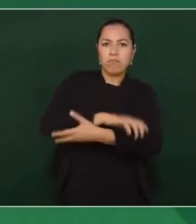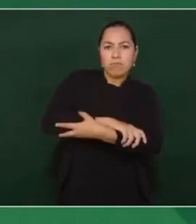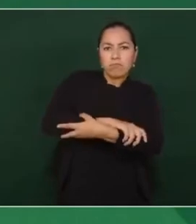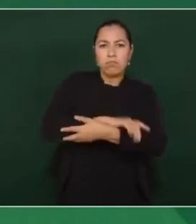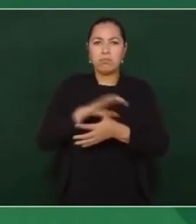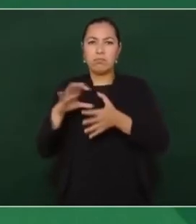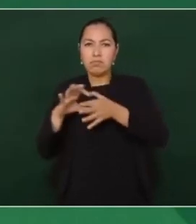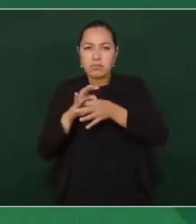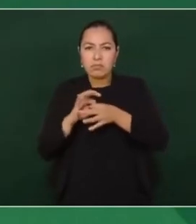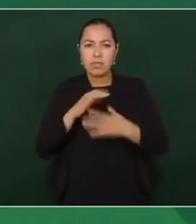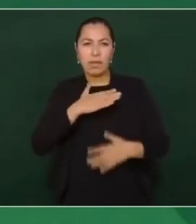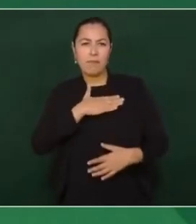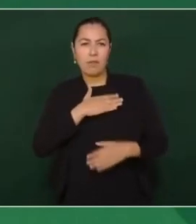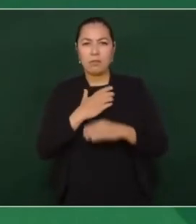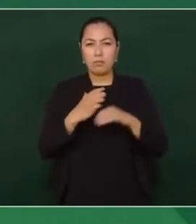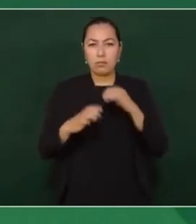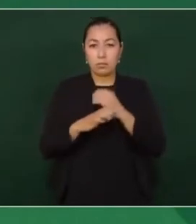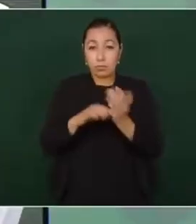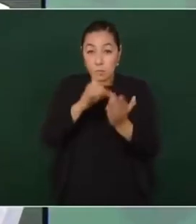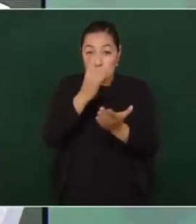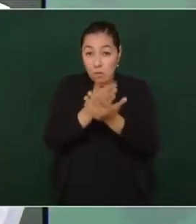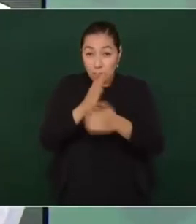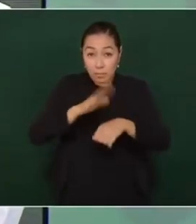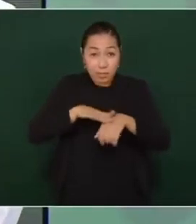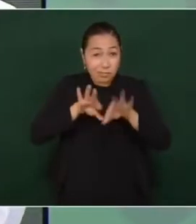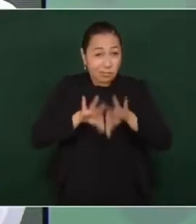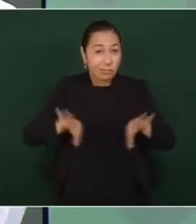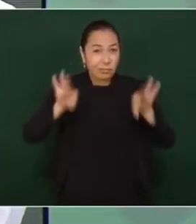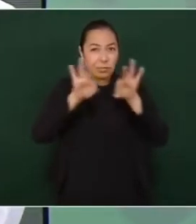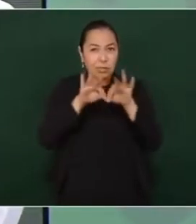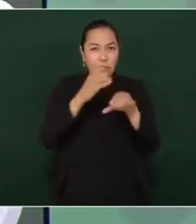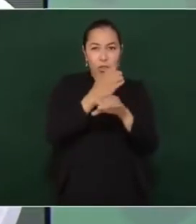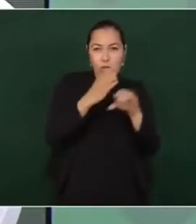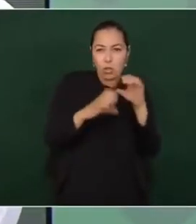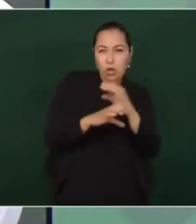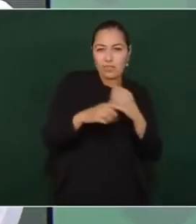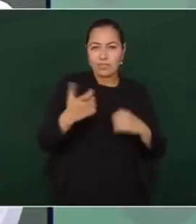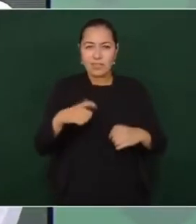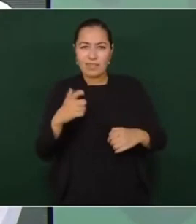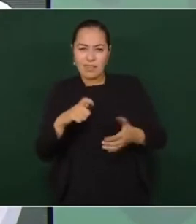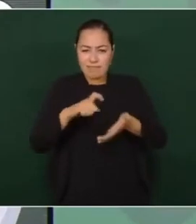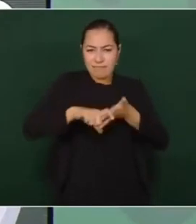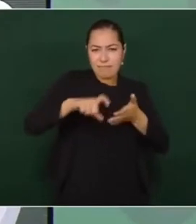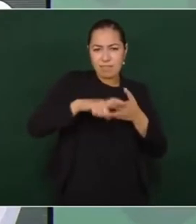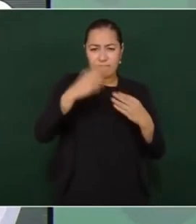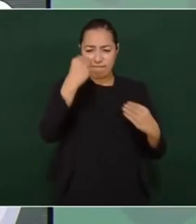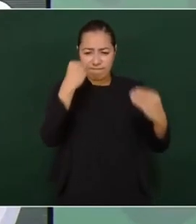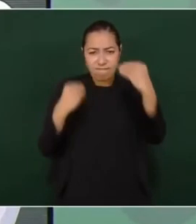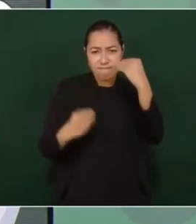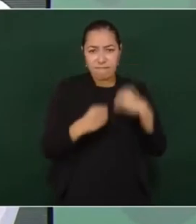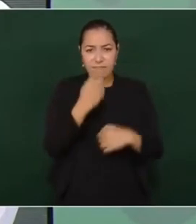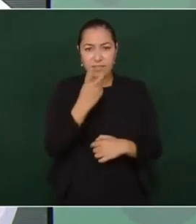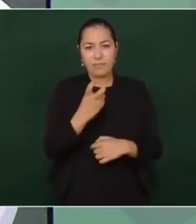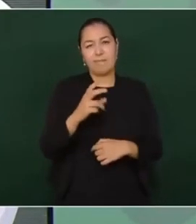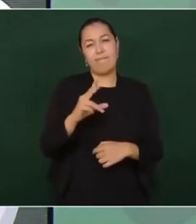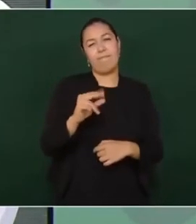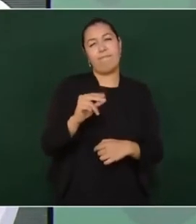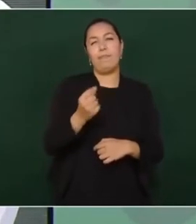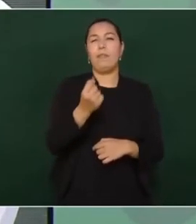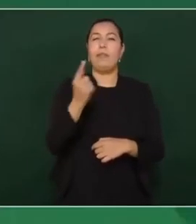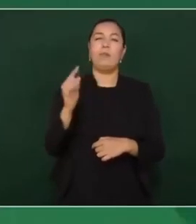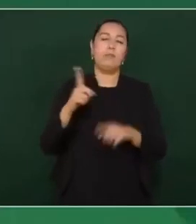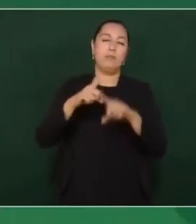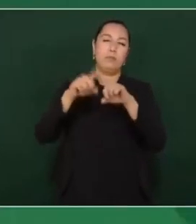y eso lo tenemos en nuestras familias eso no hay que importarlo de Dinamarca o de